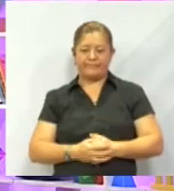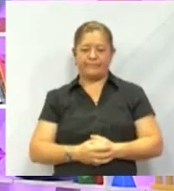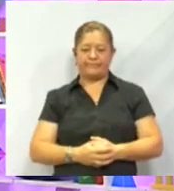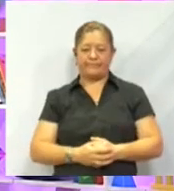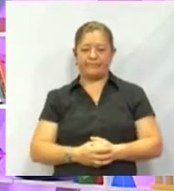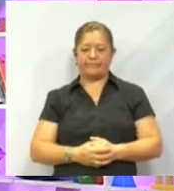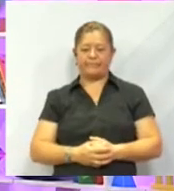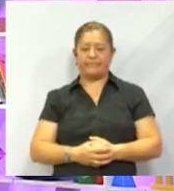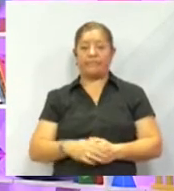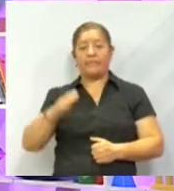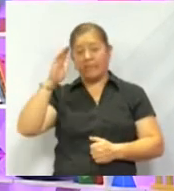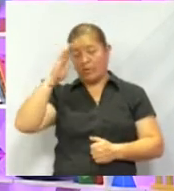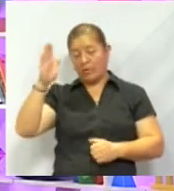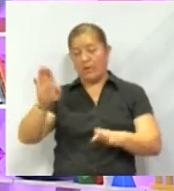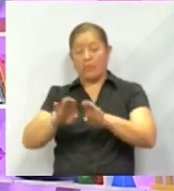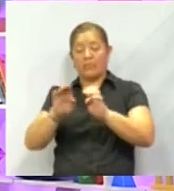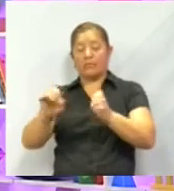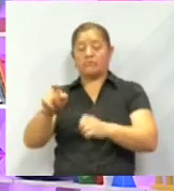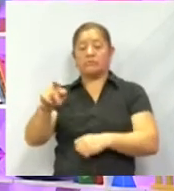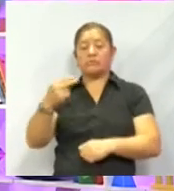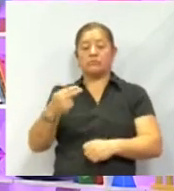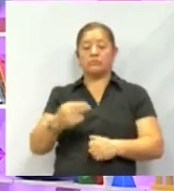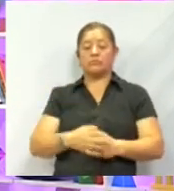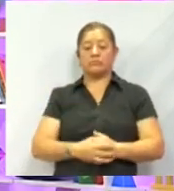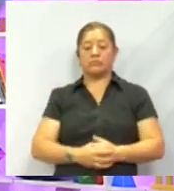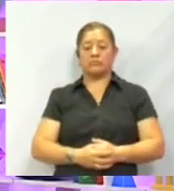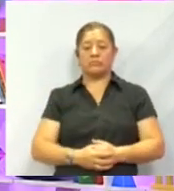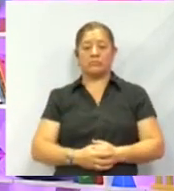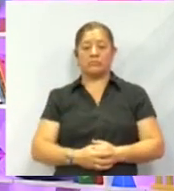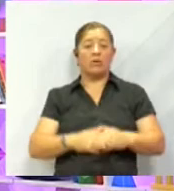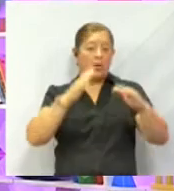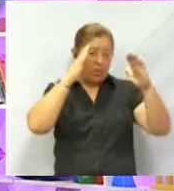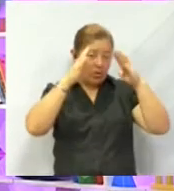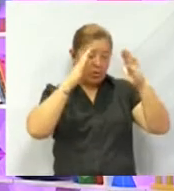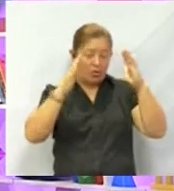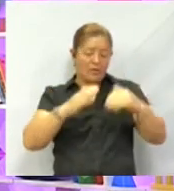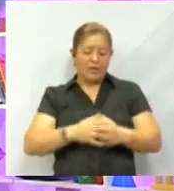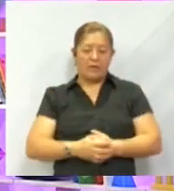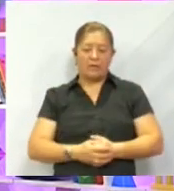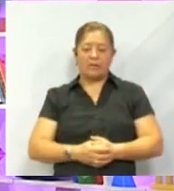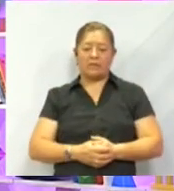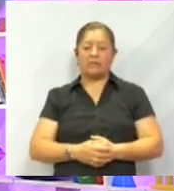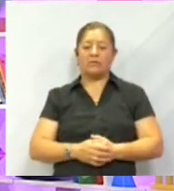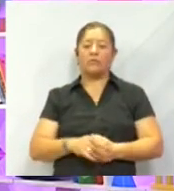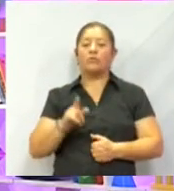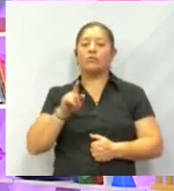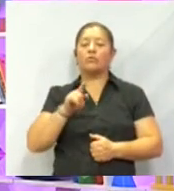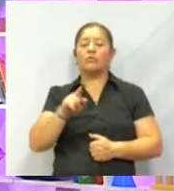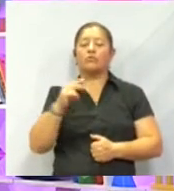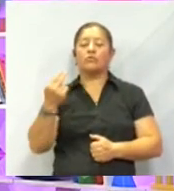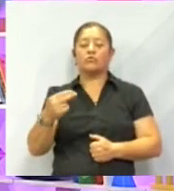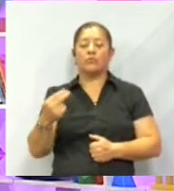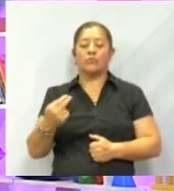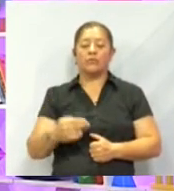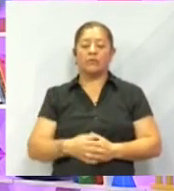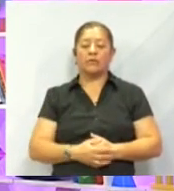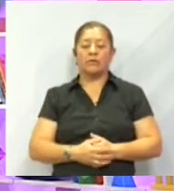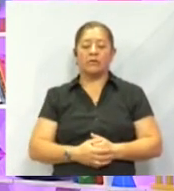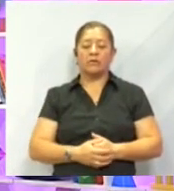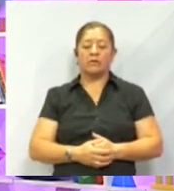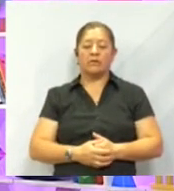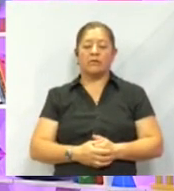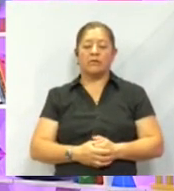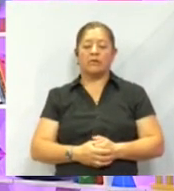Hola, ¿cómo estás? ¿Cómo te llamas? Hola. ¿Cómo te llamas? Hola.